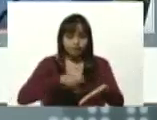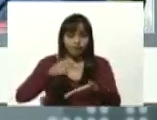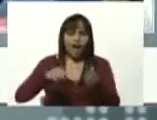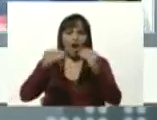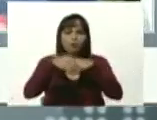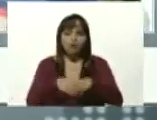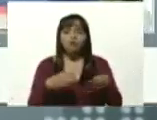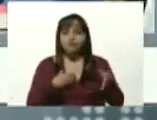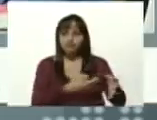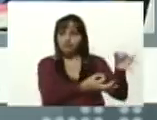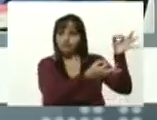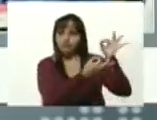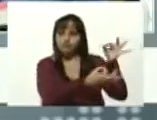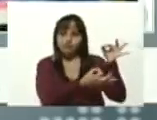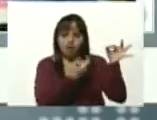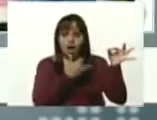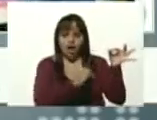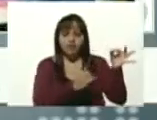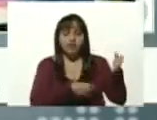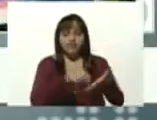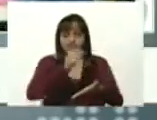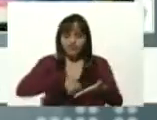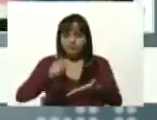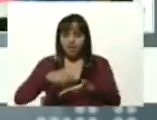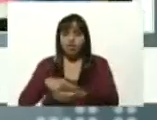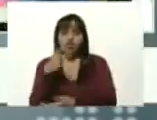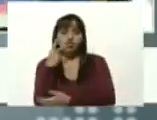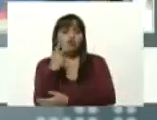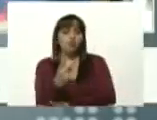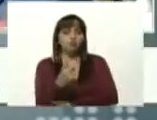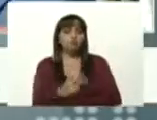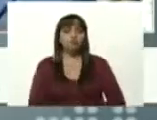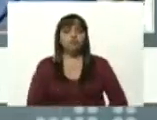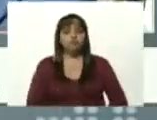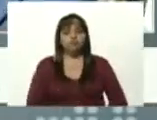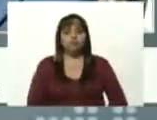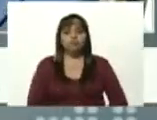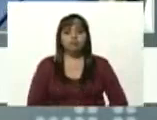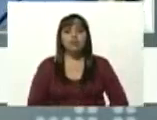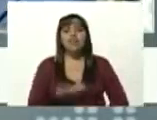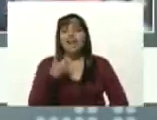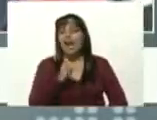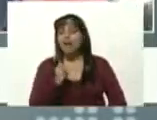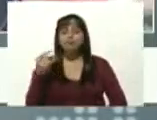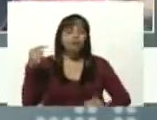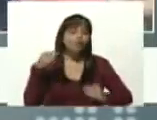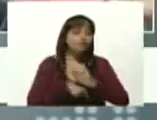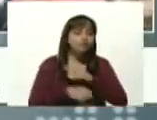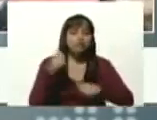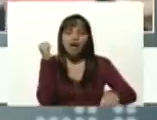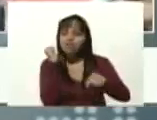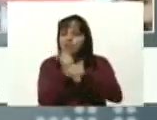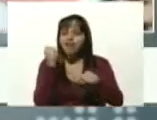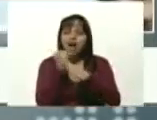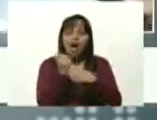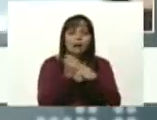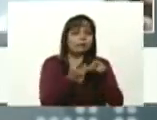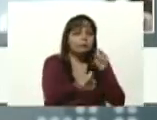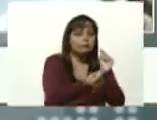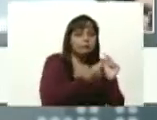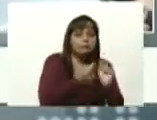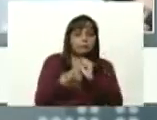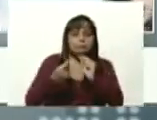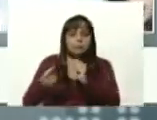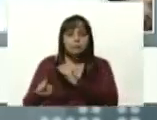se firmaron dos documentos que fueron intensamente trabajados durante